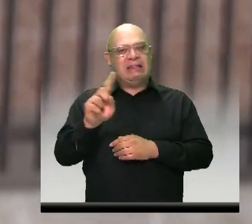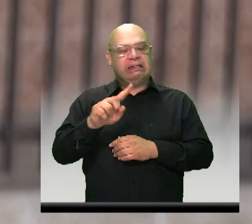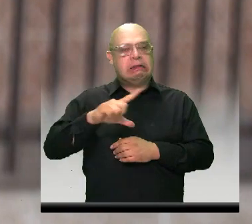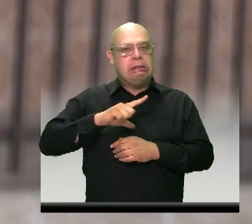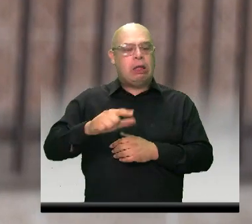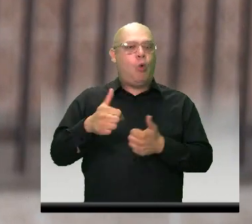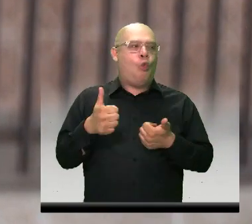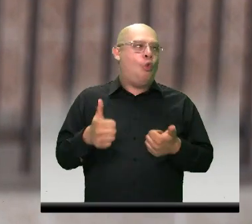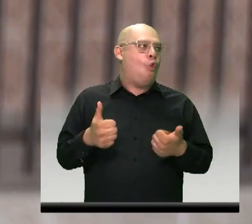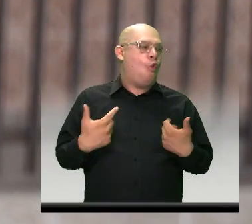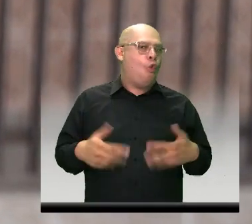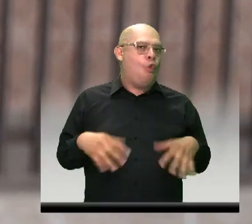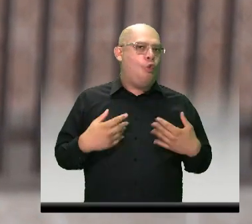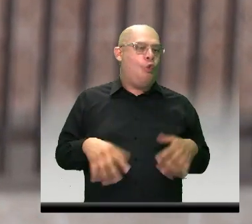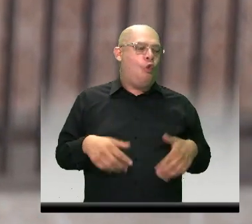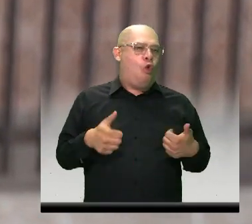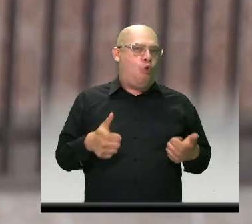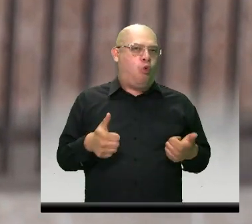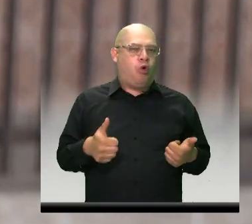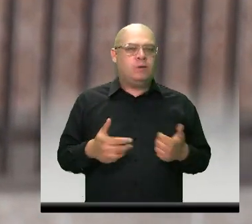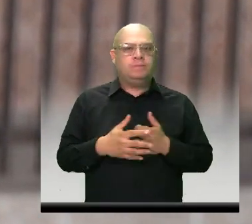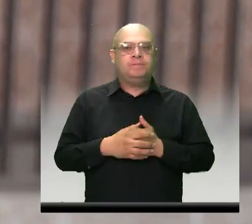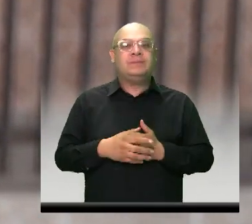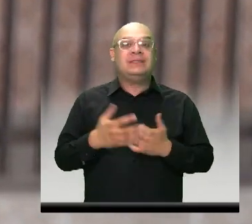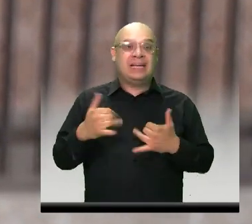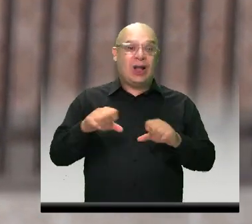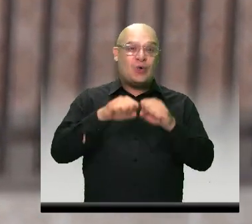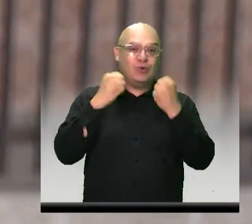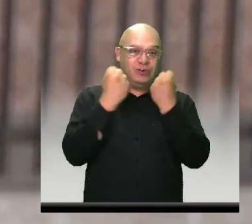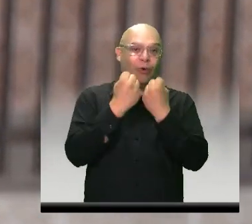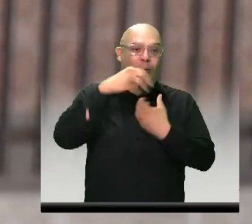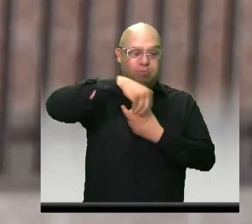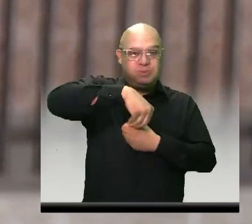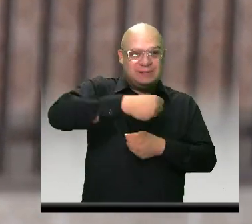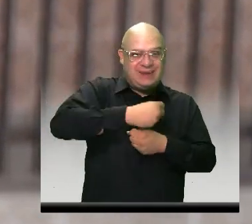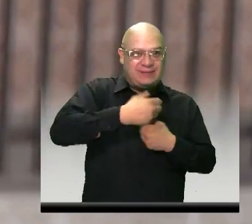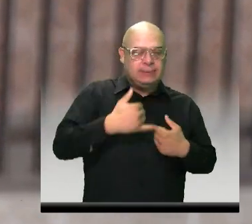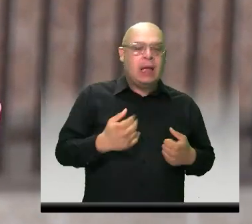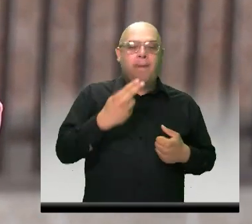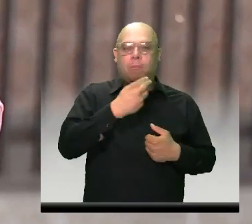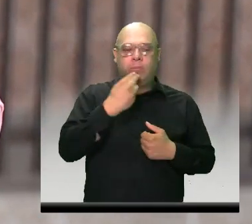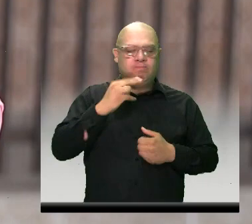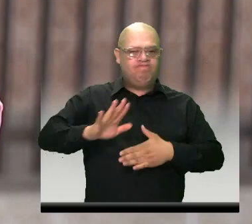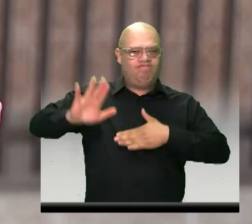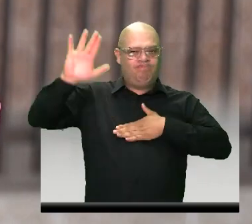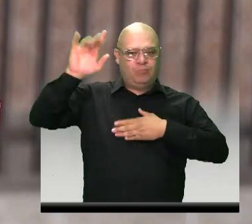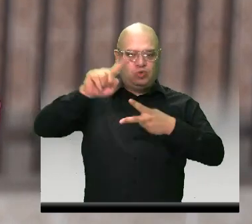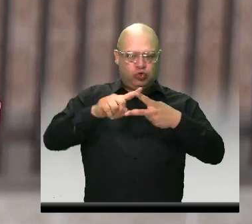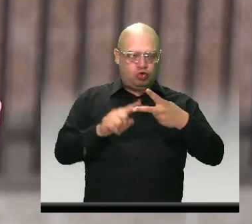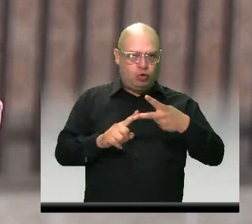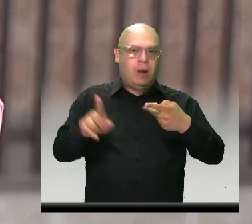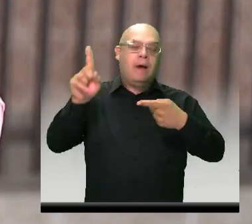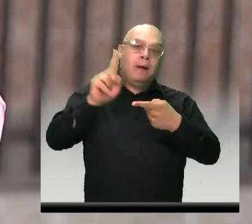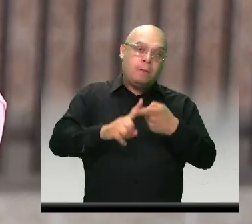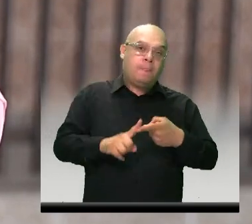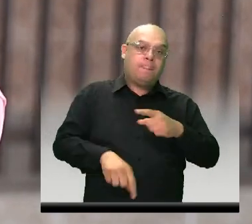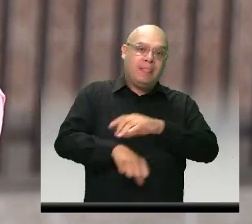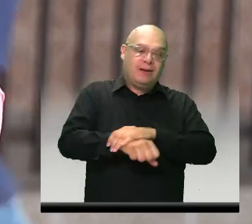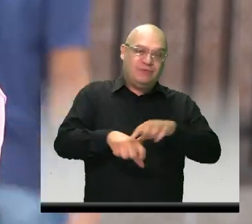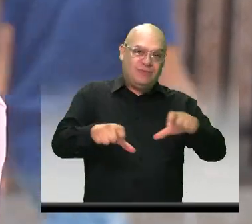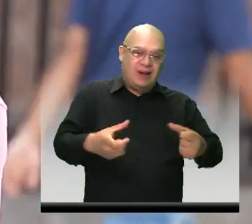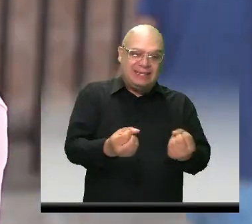quedó de concejal, nos prometió dos cosas. La cancha sintética,